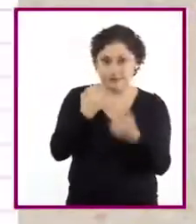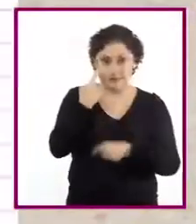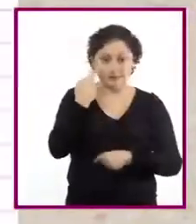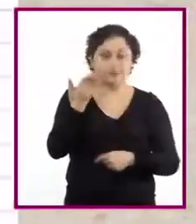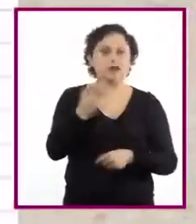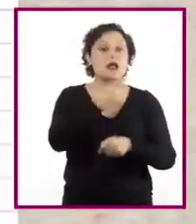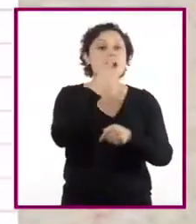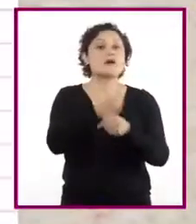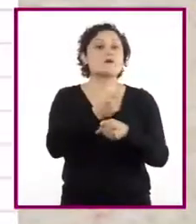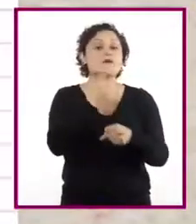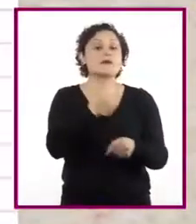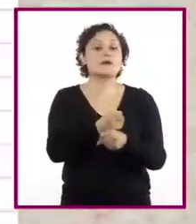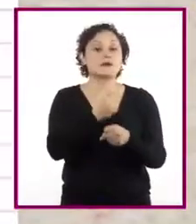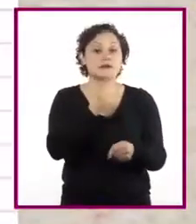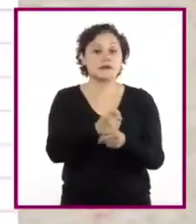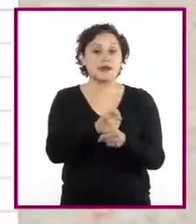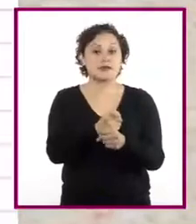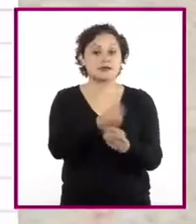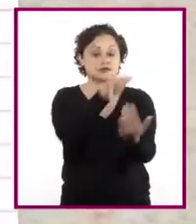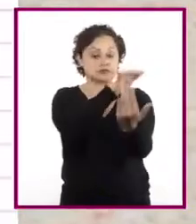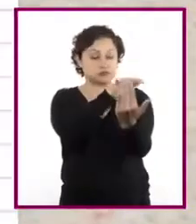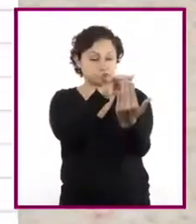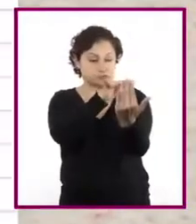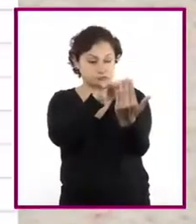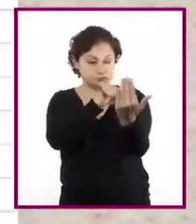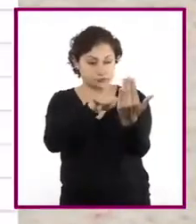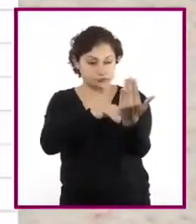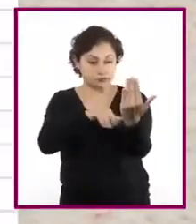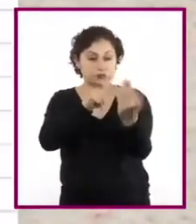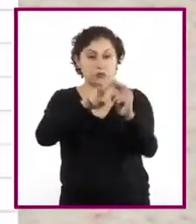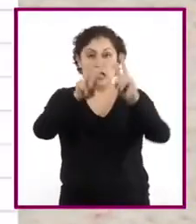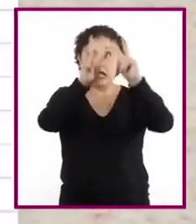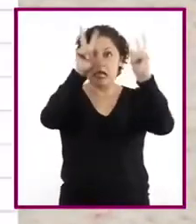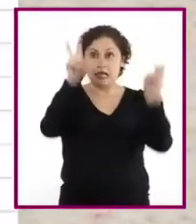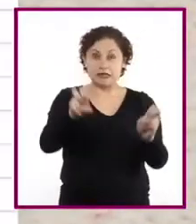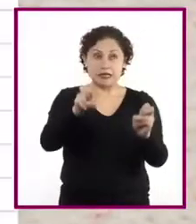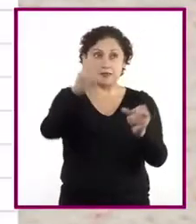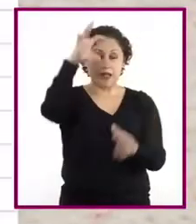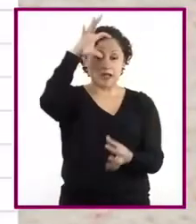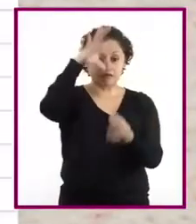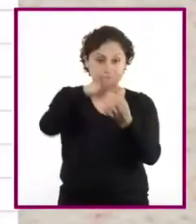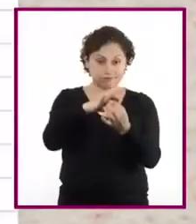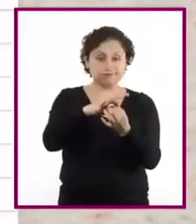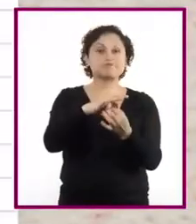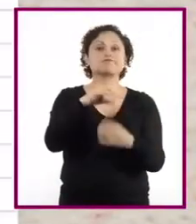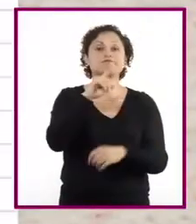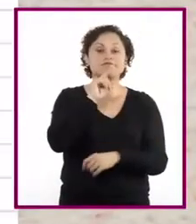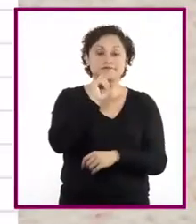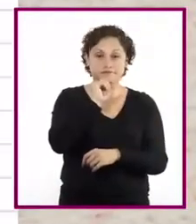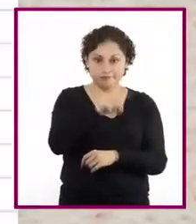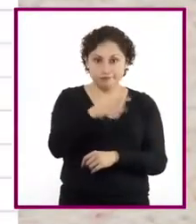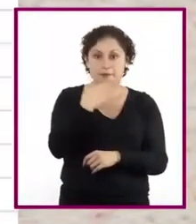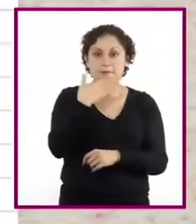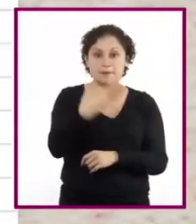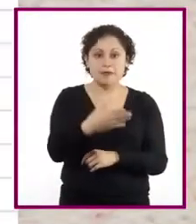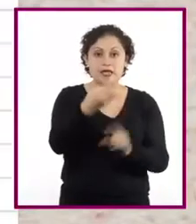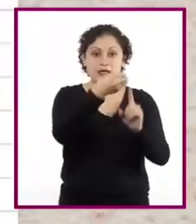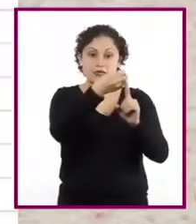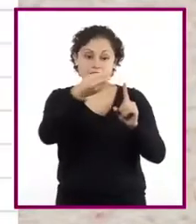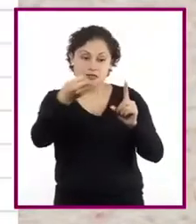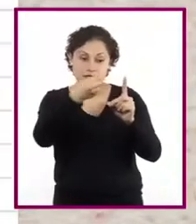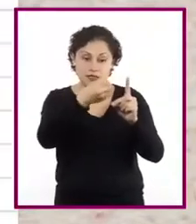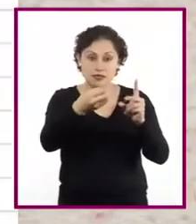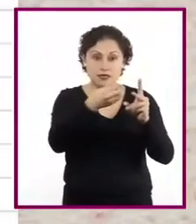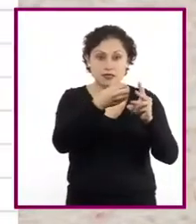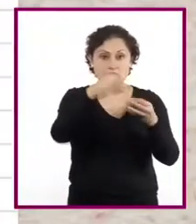Primero, hay que revisar que el contenido tenga relación con el tema y con el título. Que las ideas estén organizadas y